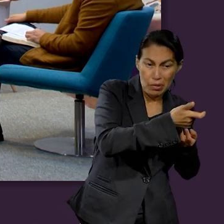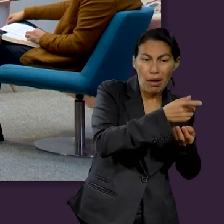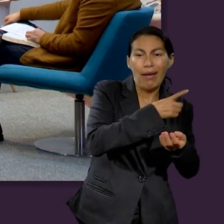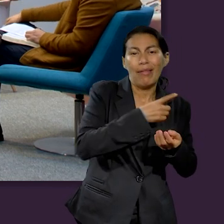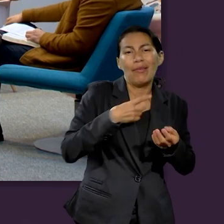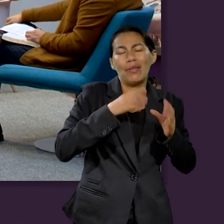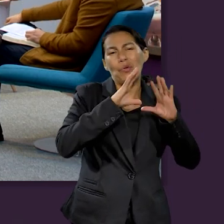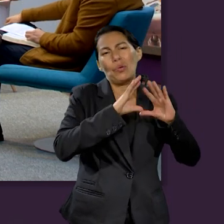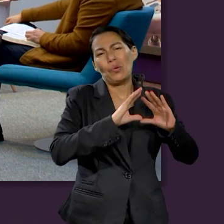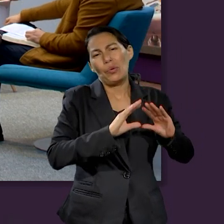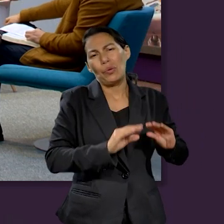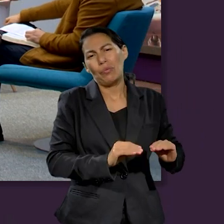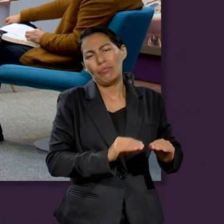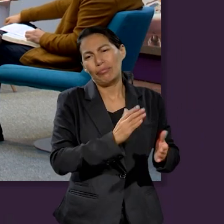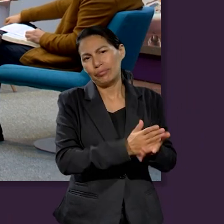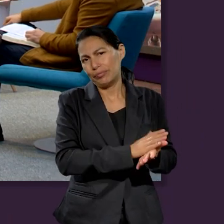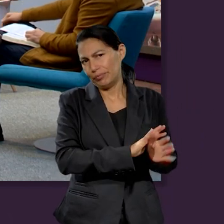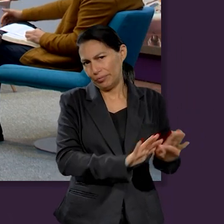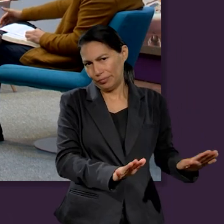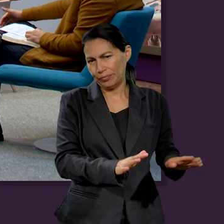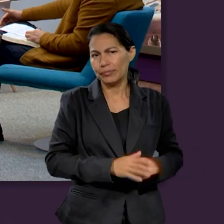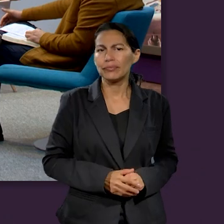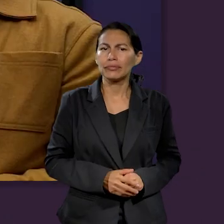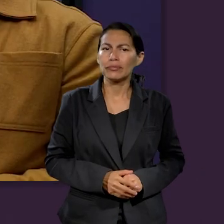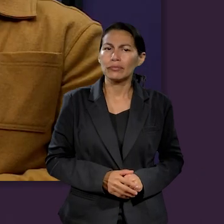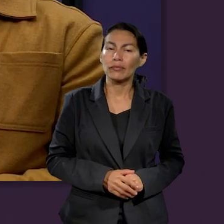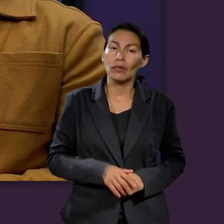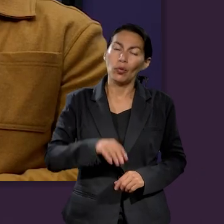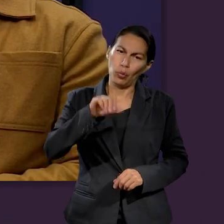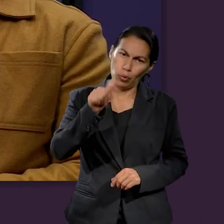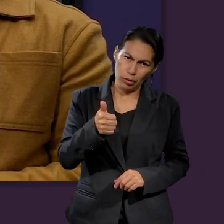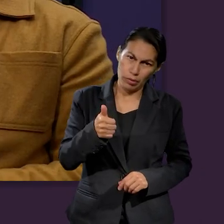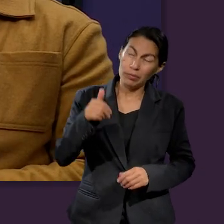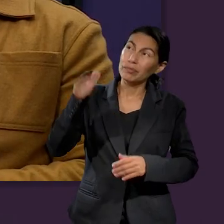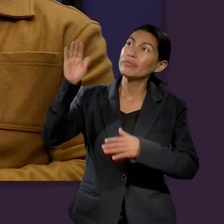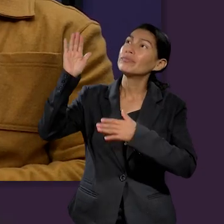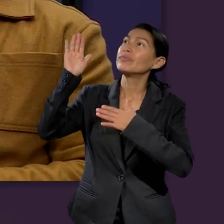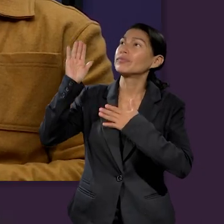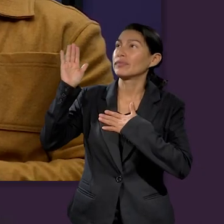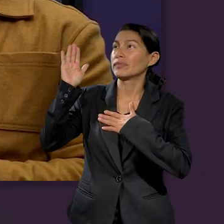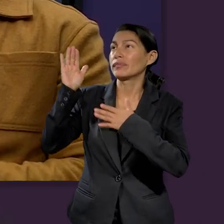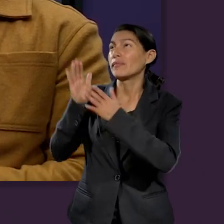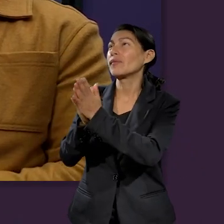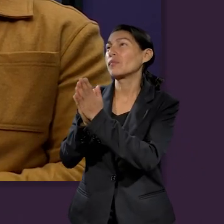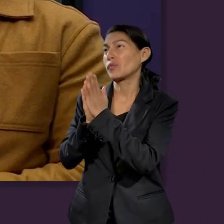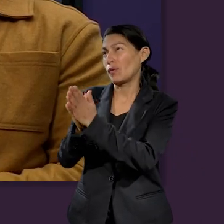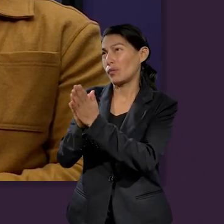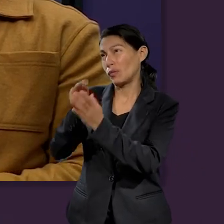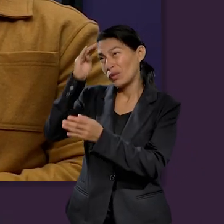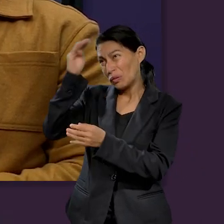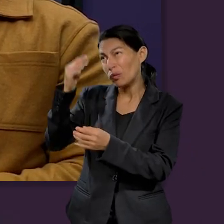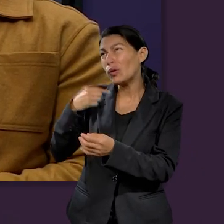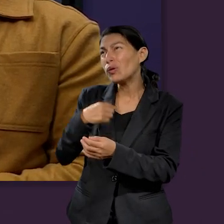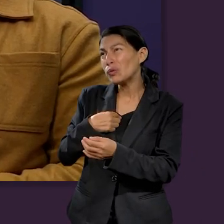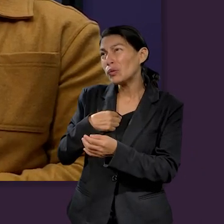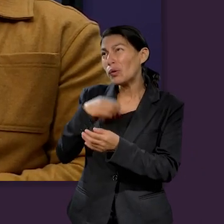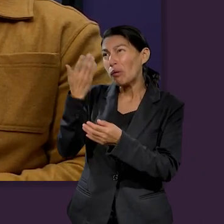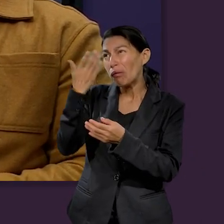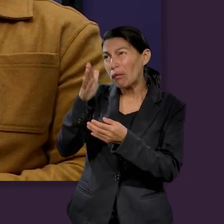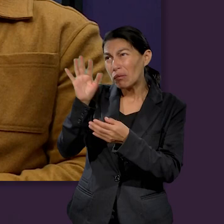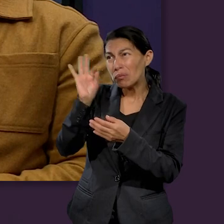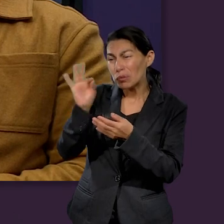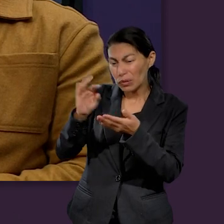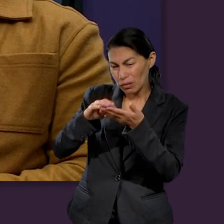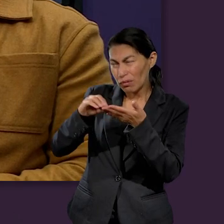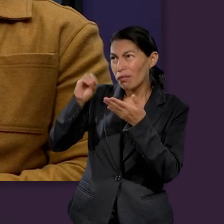puede. De ahí el segundo paso es hacer un pacto con Dios y de ahí pues hacerle saber que uno está pagando sus